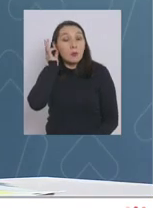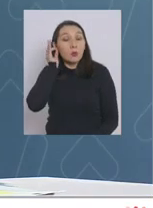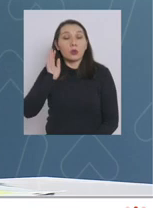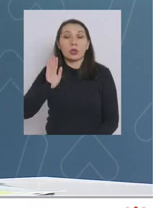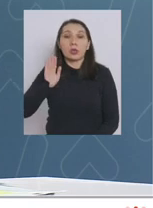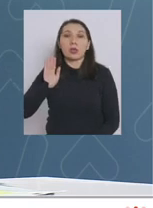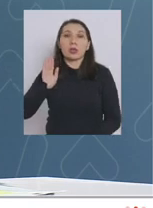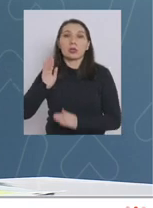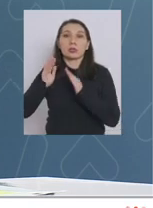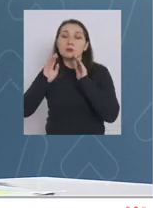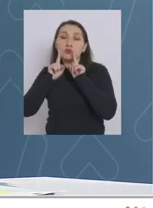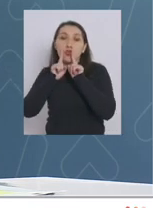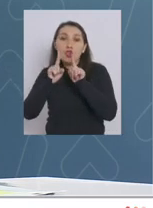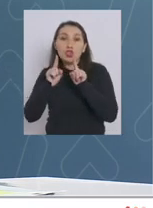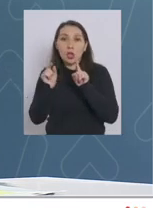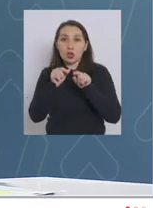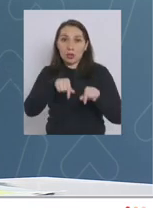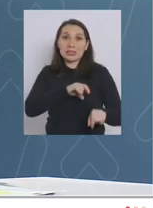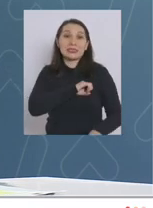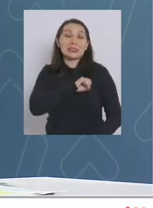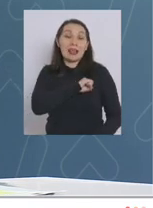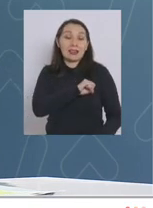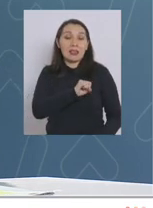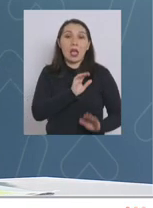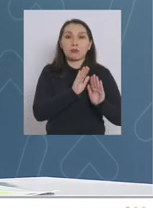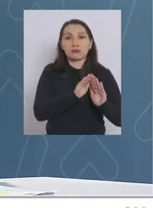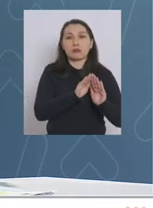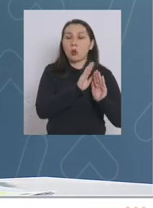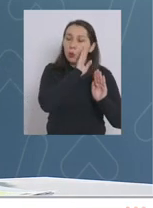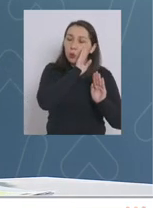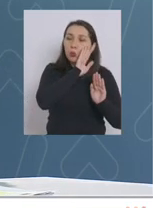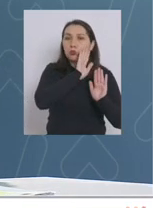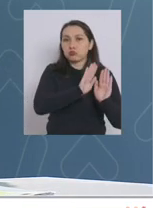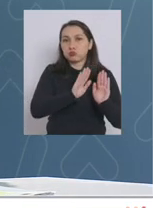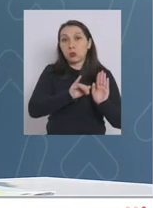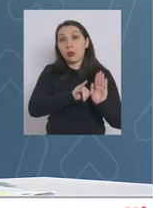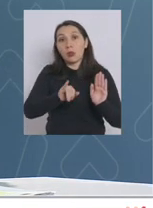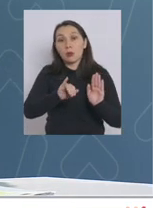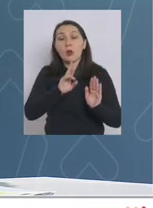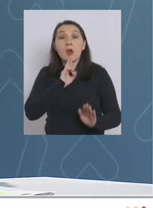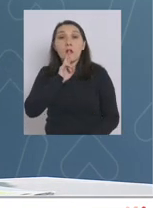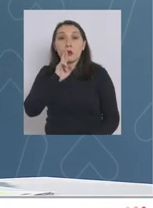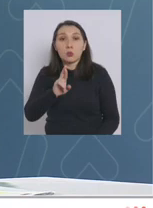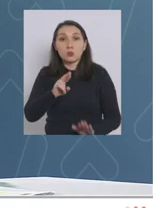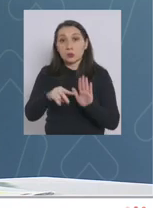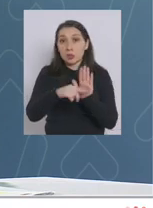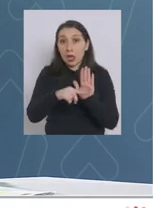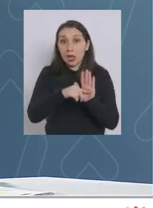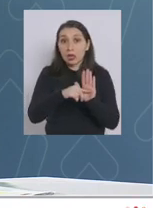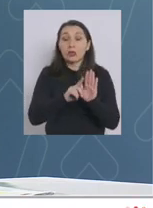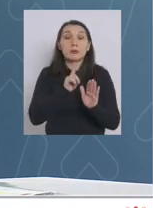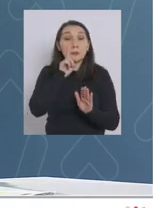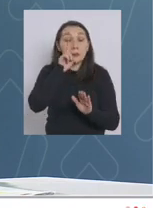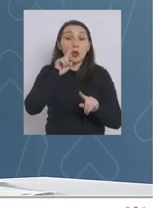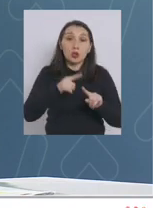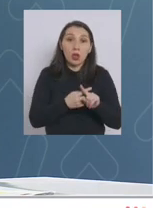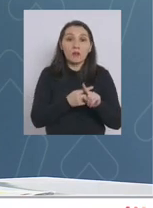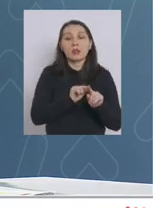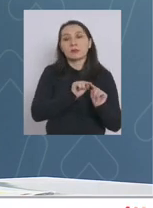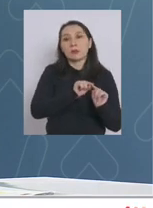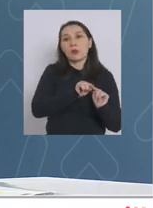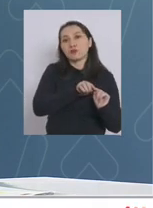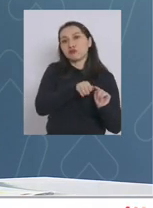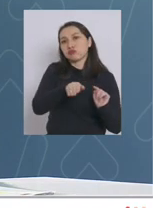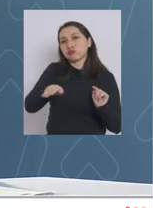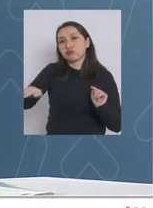mantuvo en hotel de tránsito en Santiago y posteriormente con el resultado negativo de la PCR se trasladó